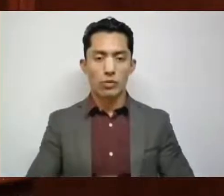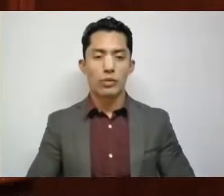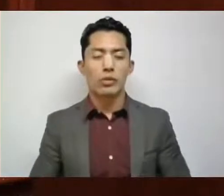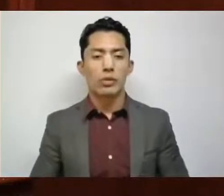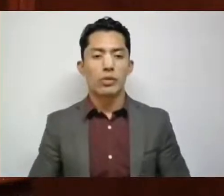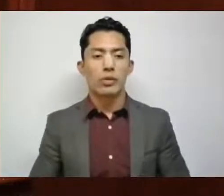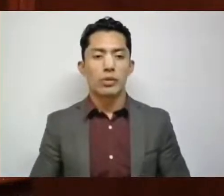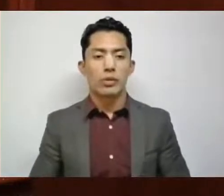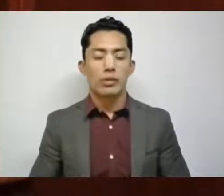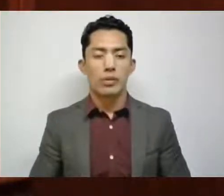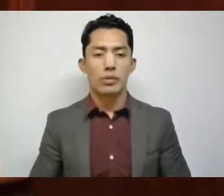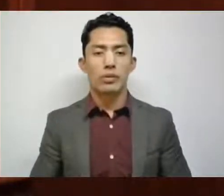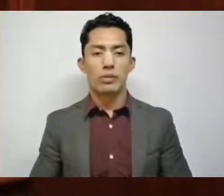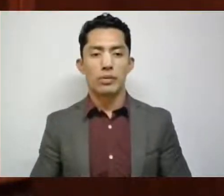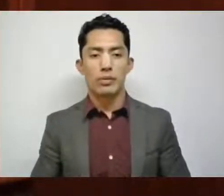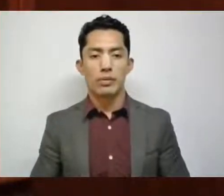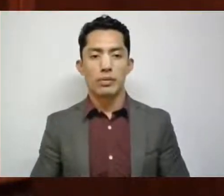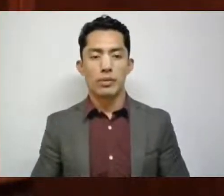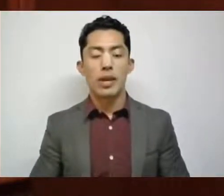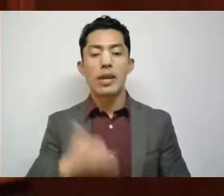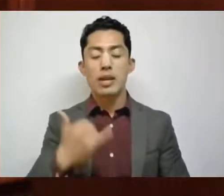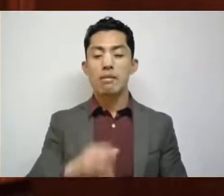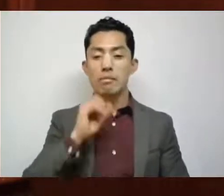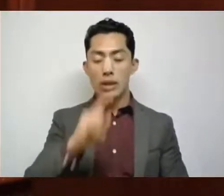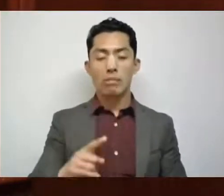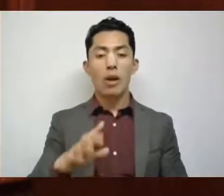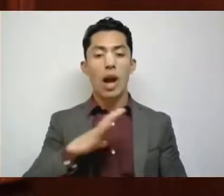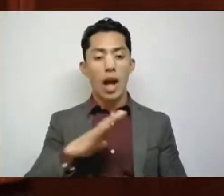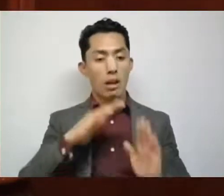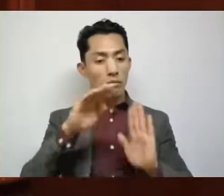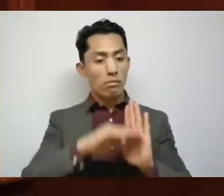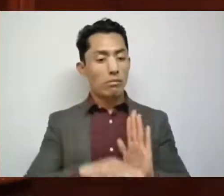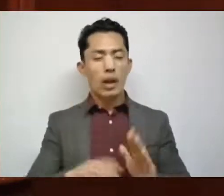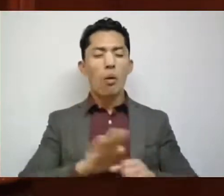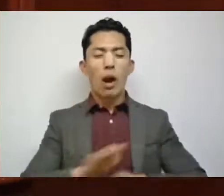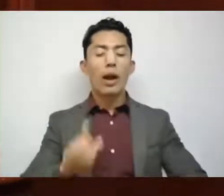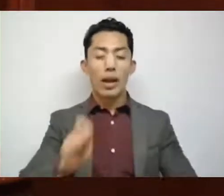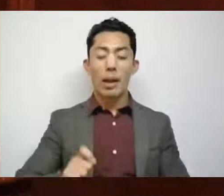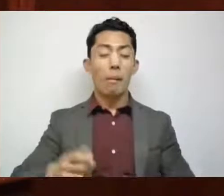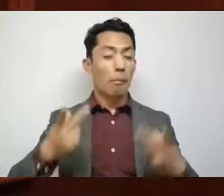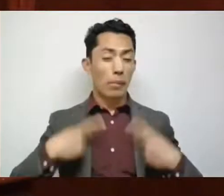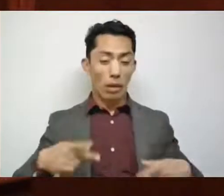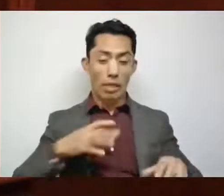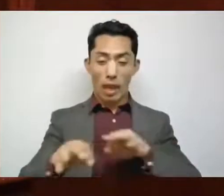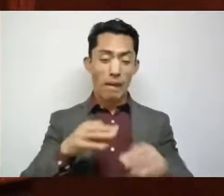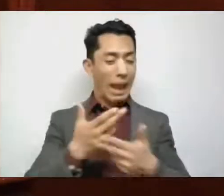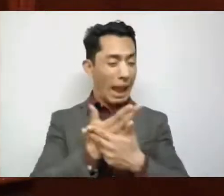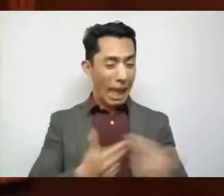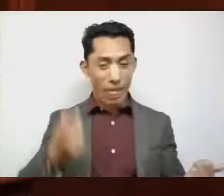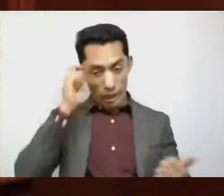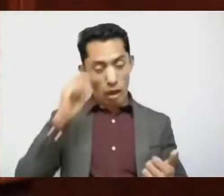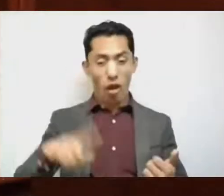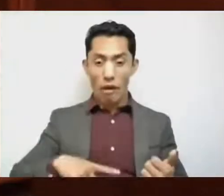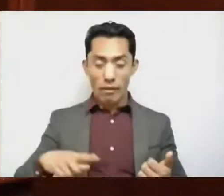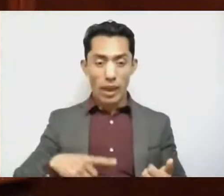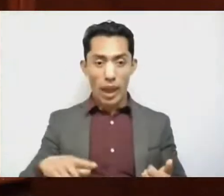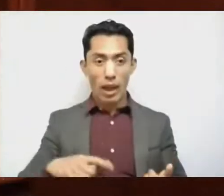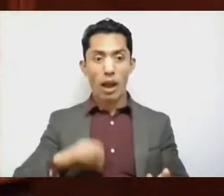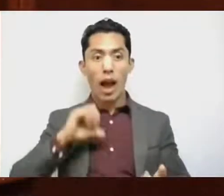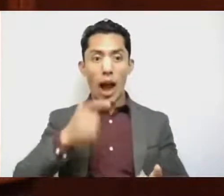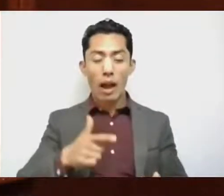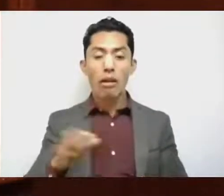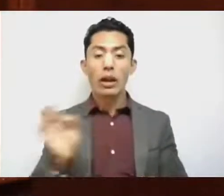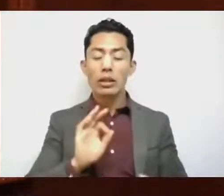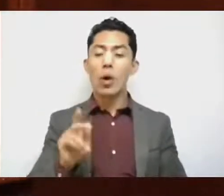Y la disposición es contundente, ningún servidor público investido de